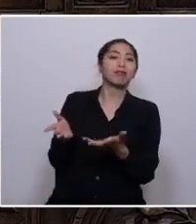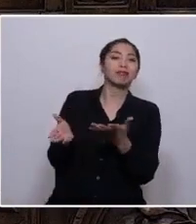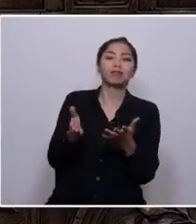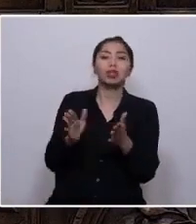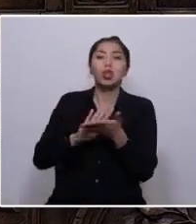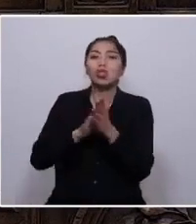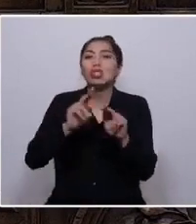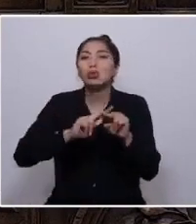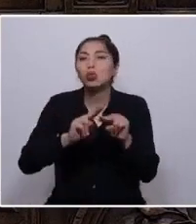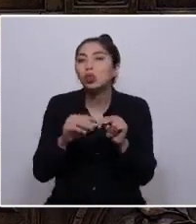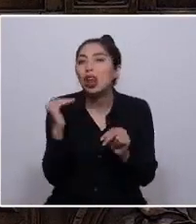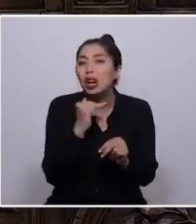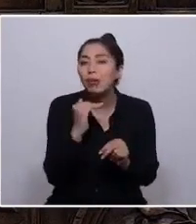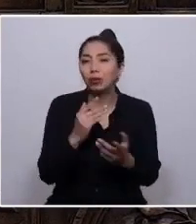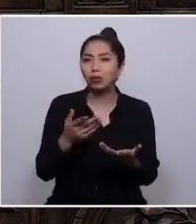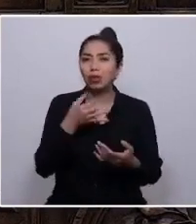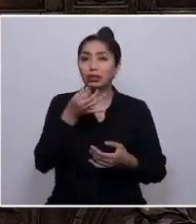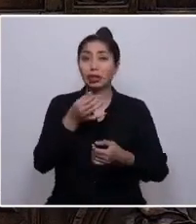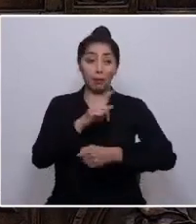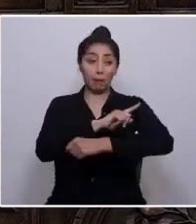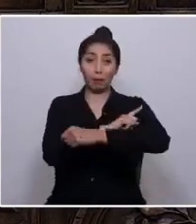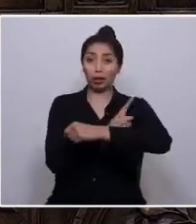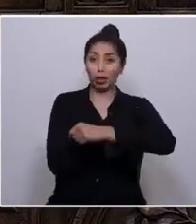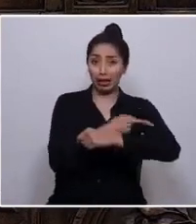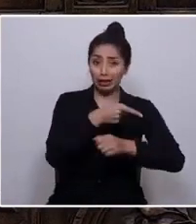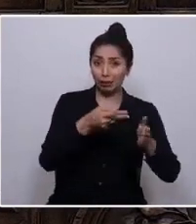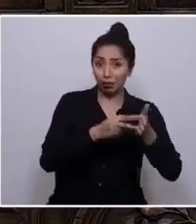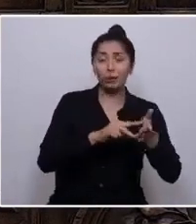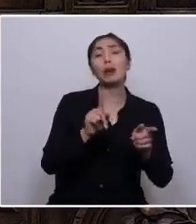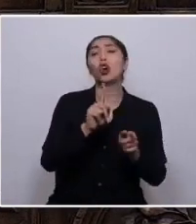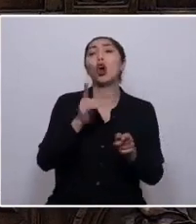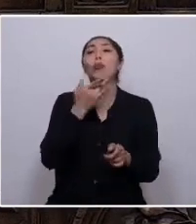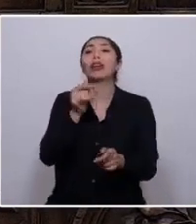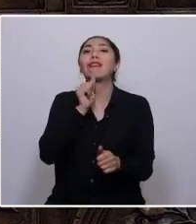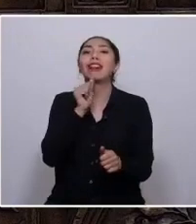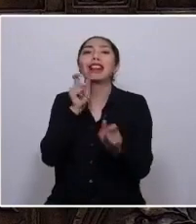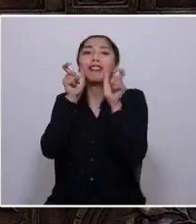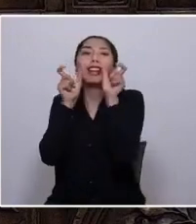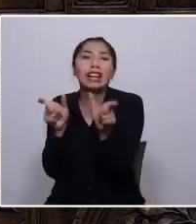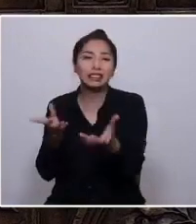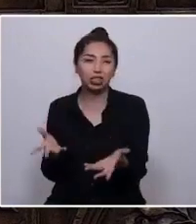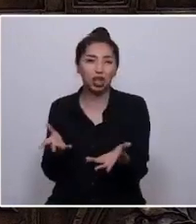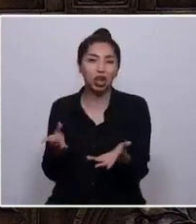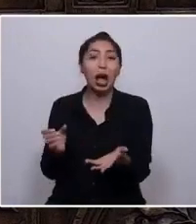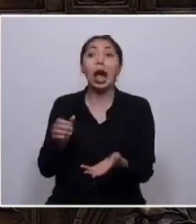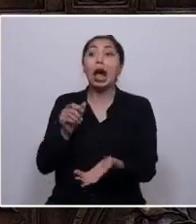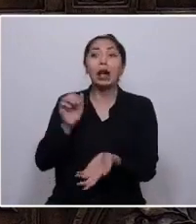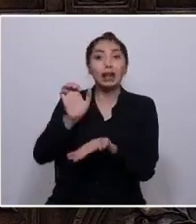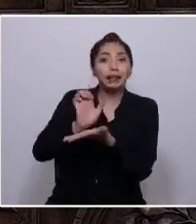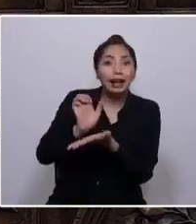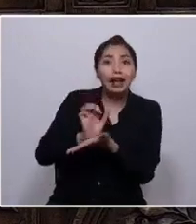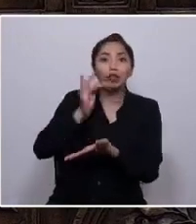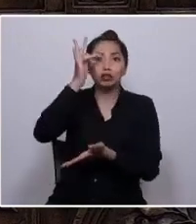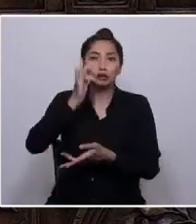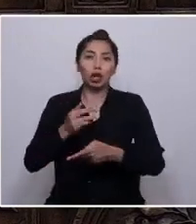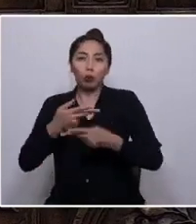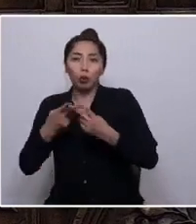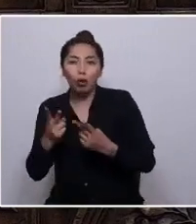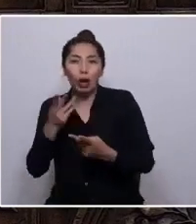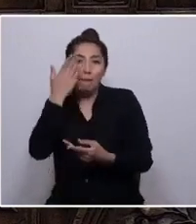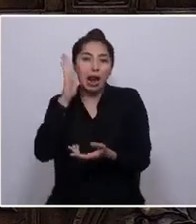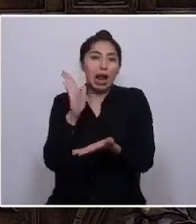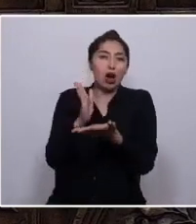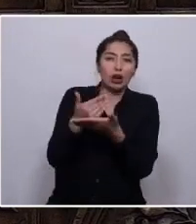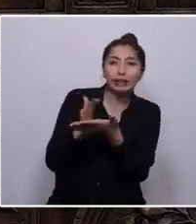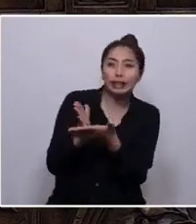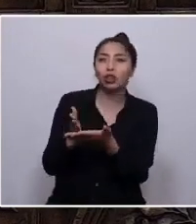no es el problema sino la falta de fiscalización, el Estado, los funcionarios públicos, la mala organización y un largo